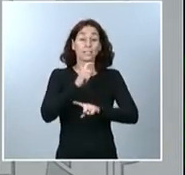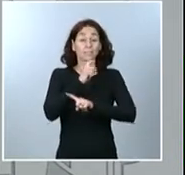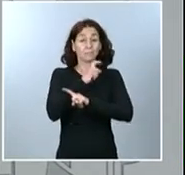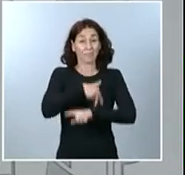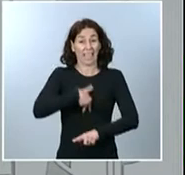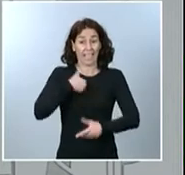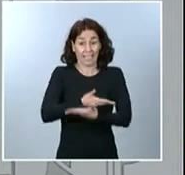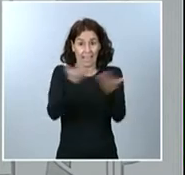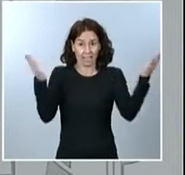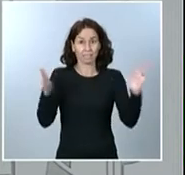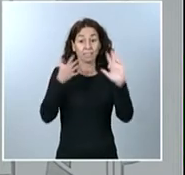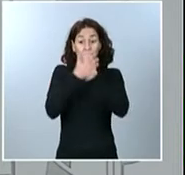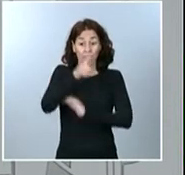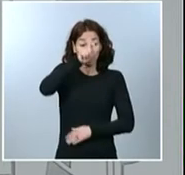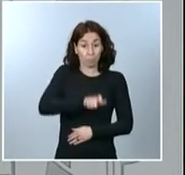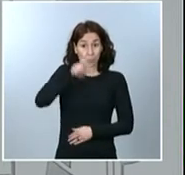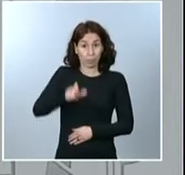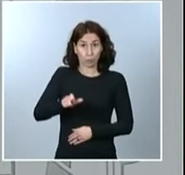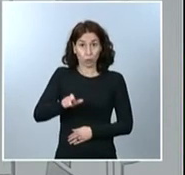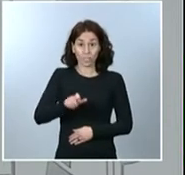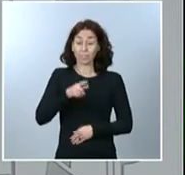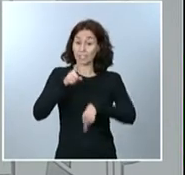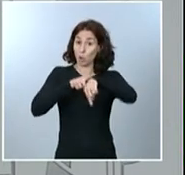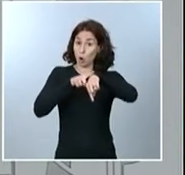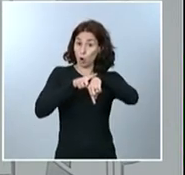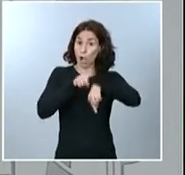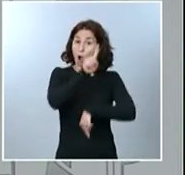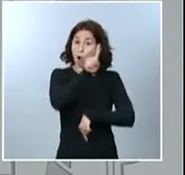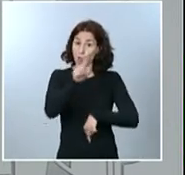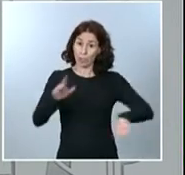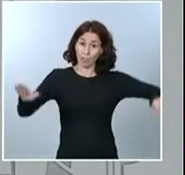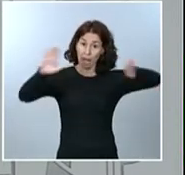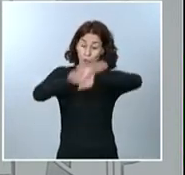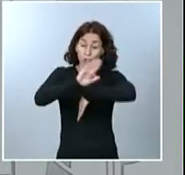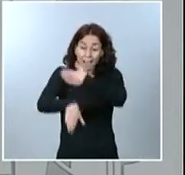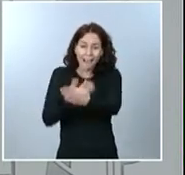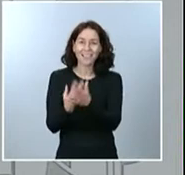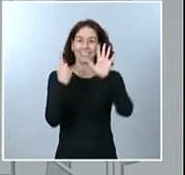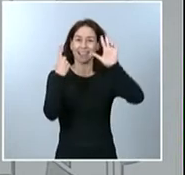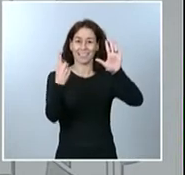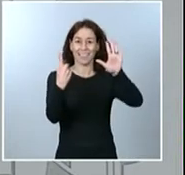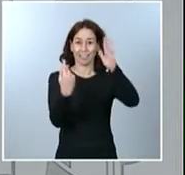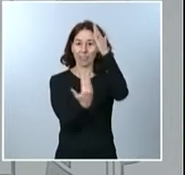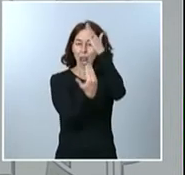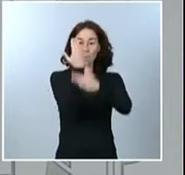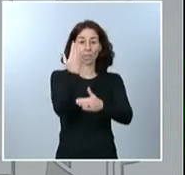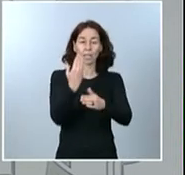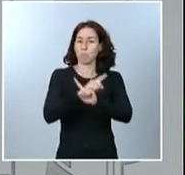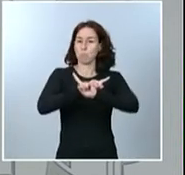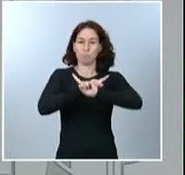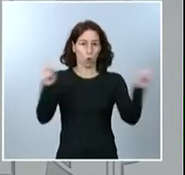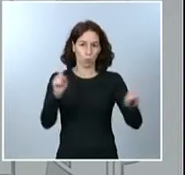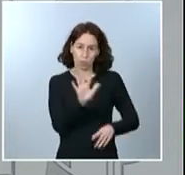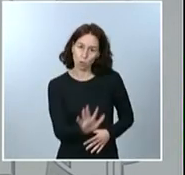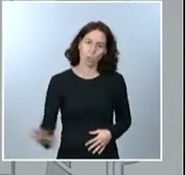circulación de las personas desde las 23 horas de la noche hasta las 6 horas de la mañana en todo el país. Sólo